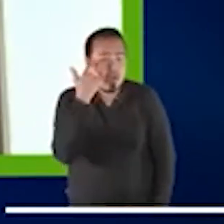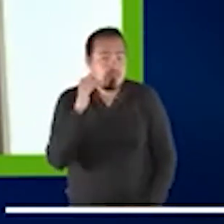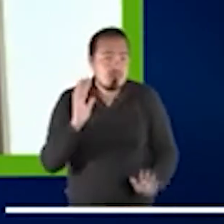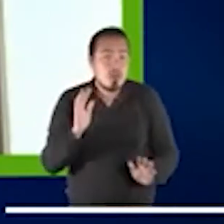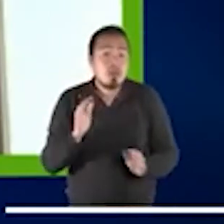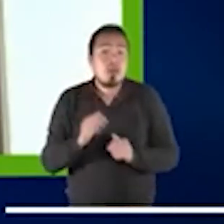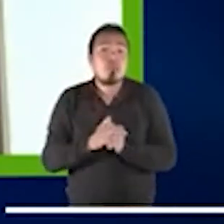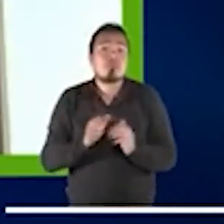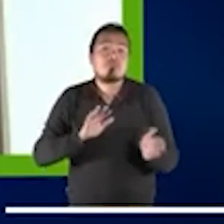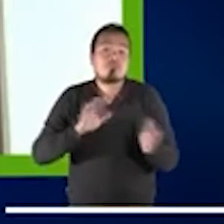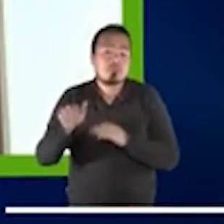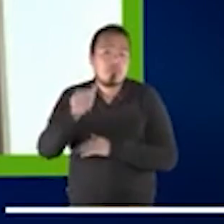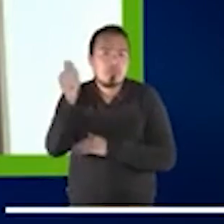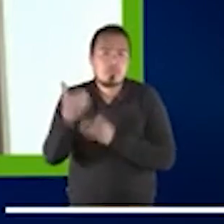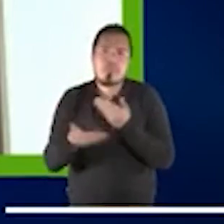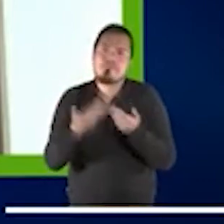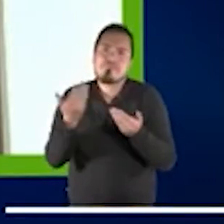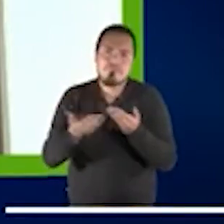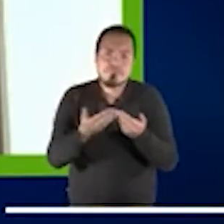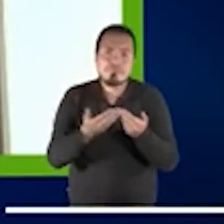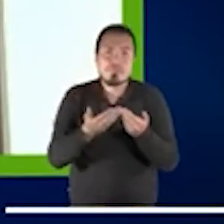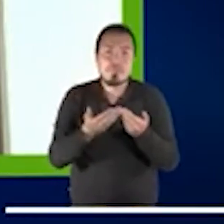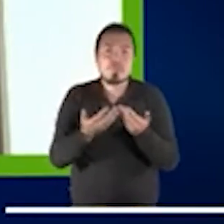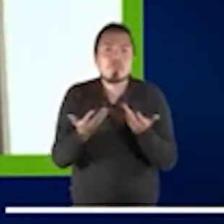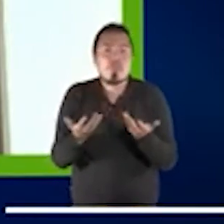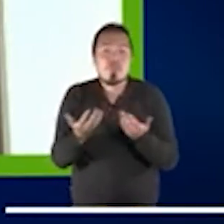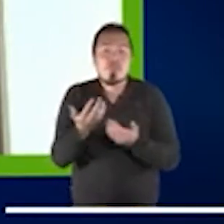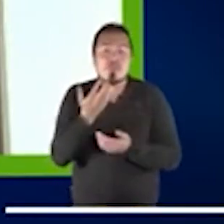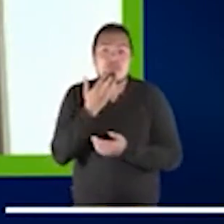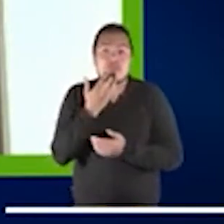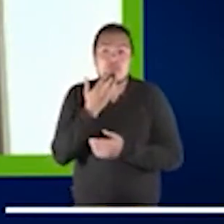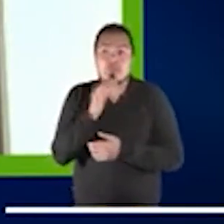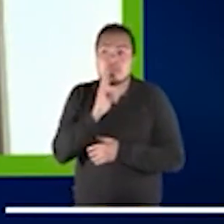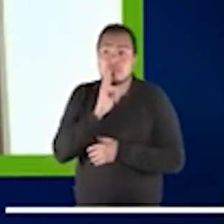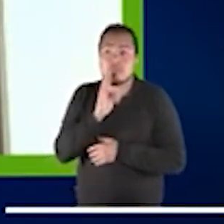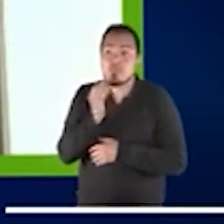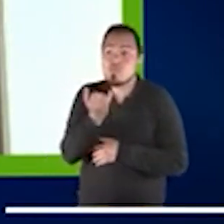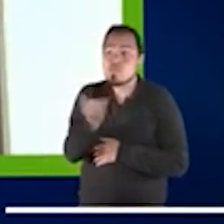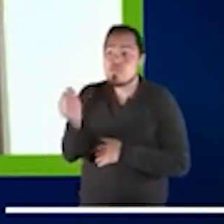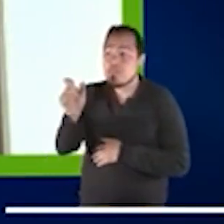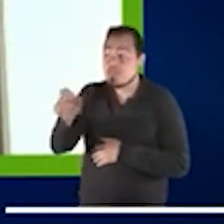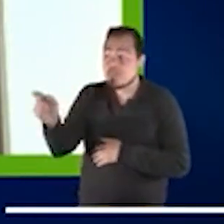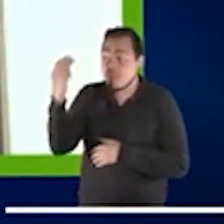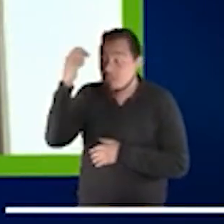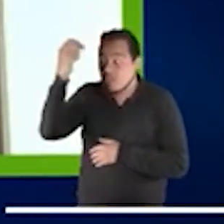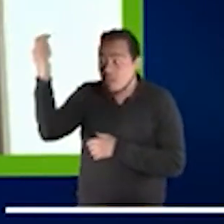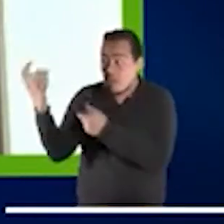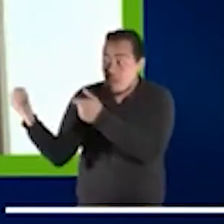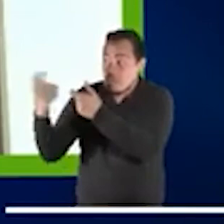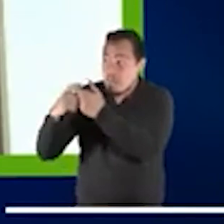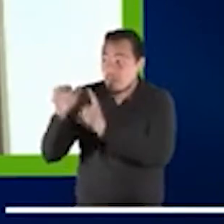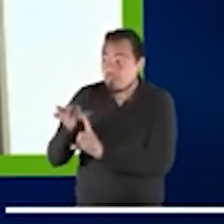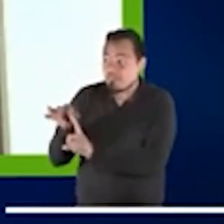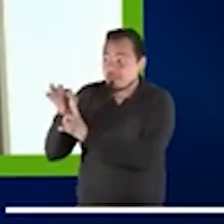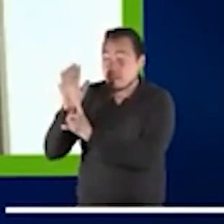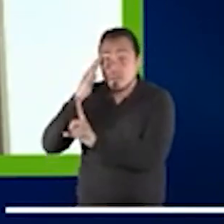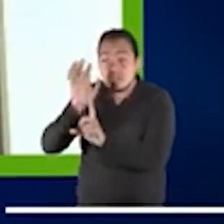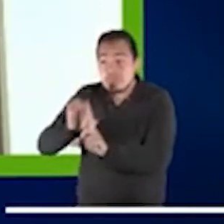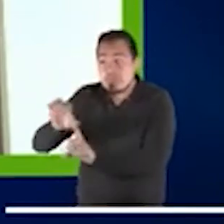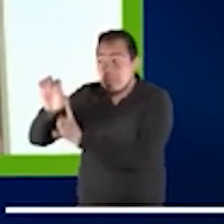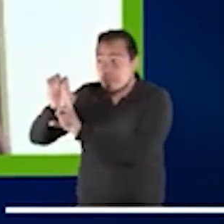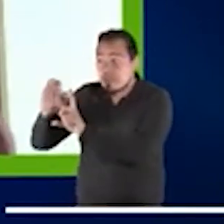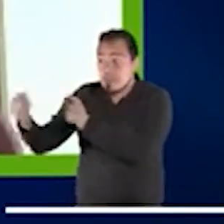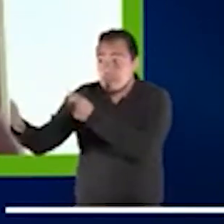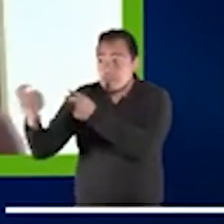También fue mucho más fácil involucrar especialistas, que es algo que antes era más difícil porque